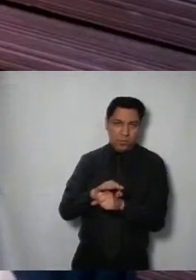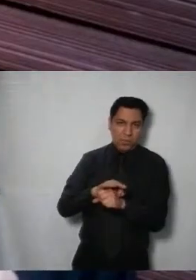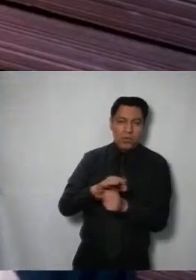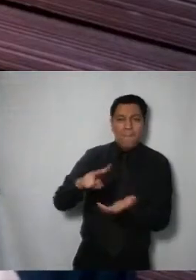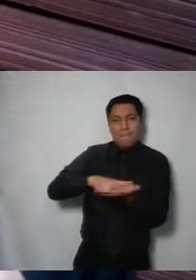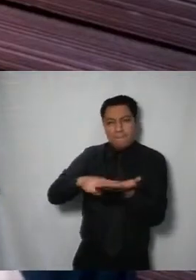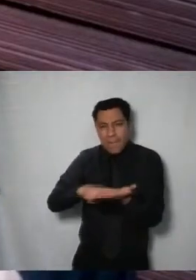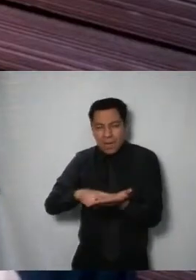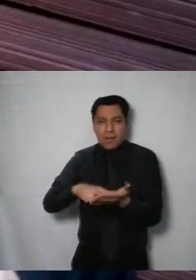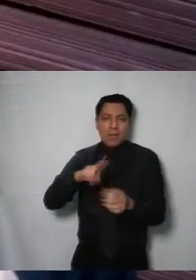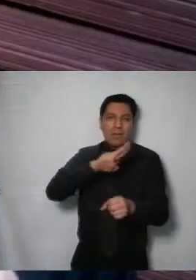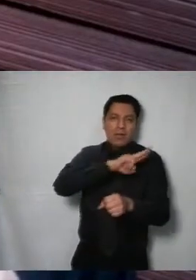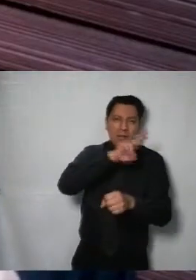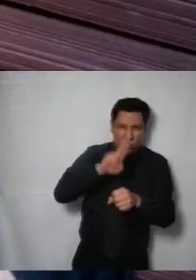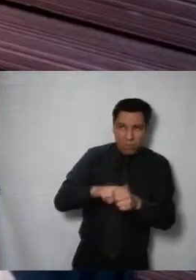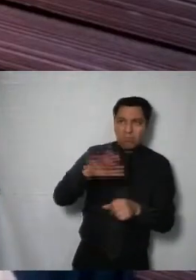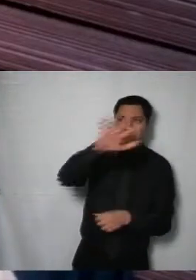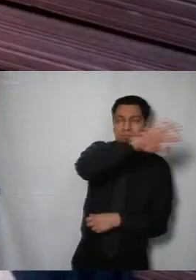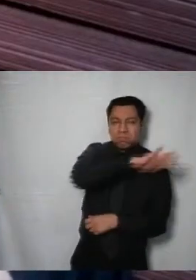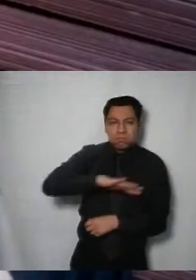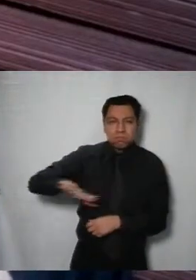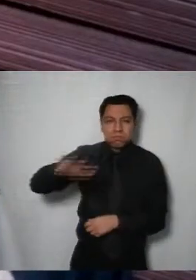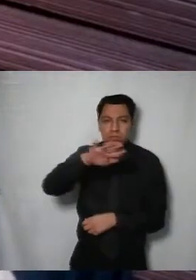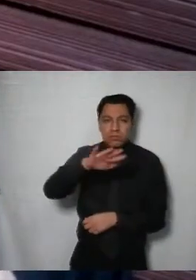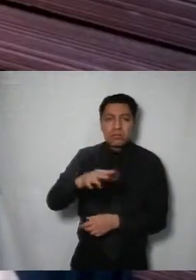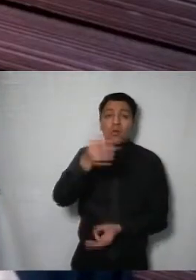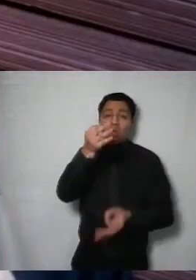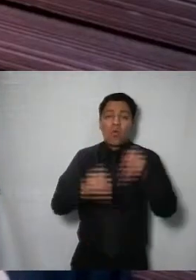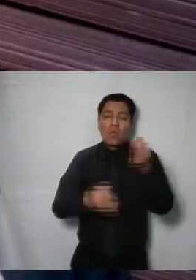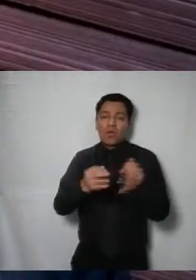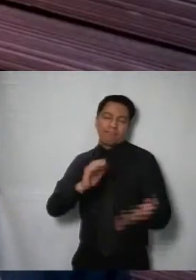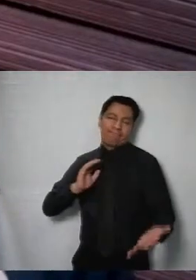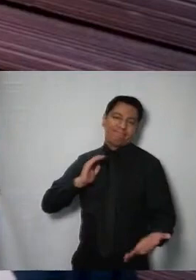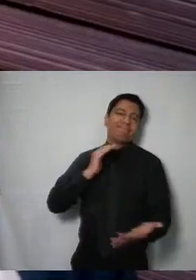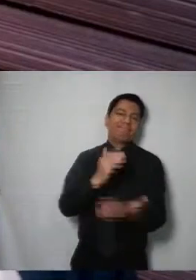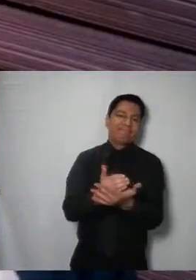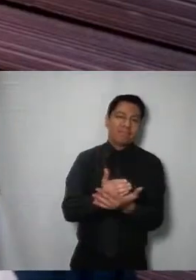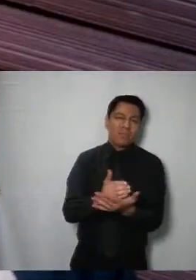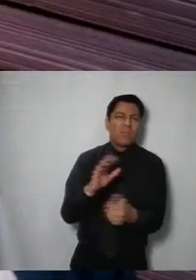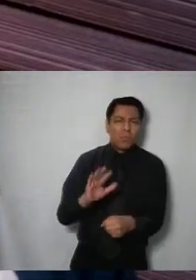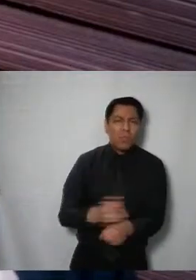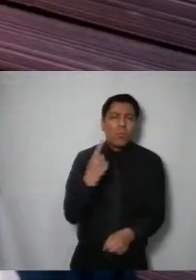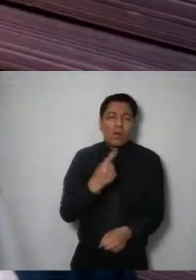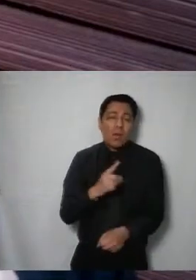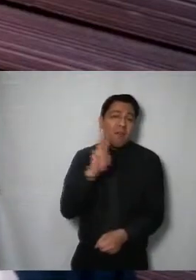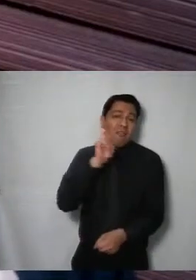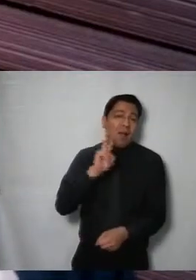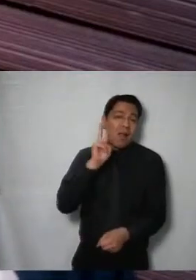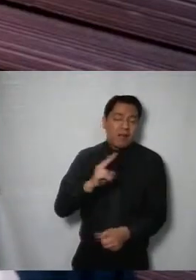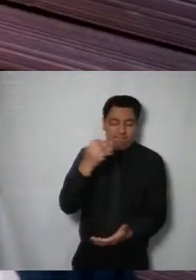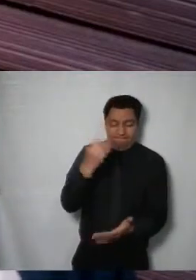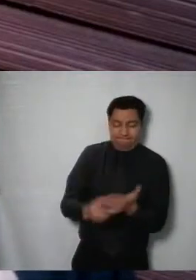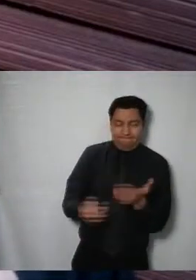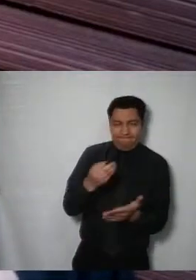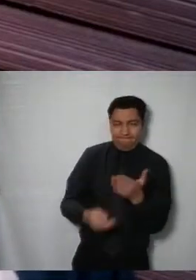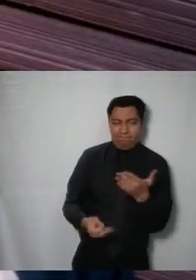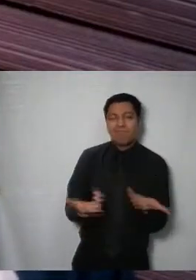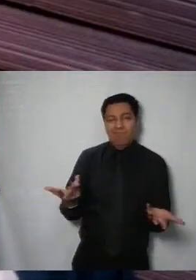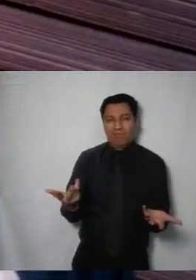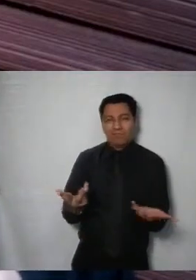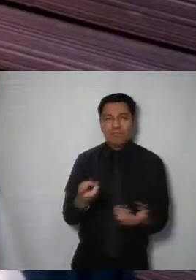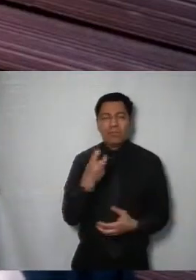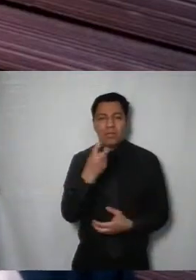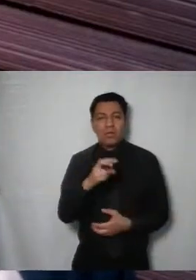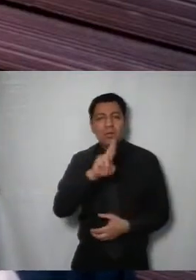ecológica razones por las cuales se propone sobreseer el recurso de revisión por haber quedado sin materia toda vez que se